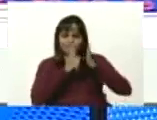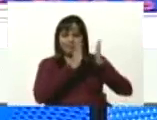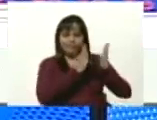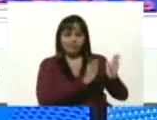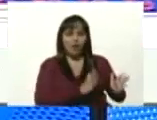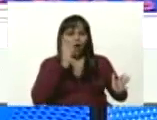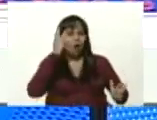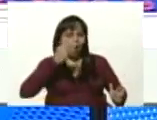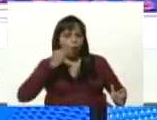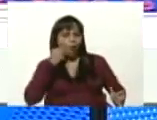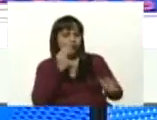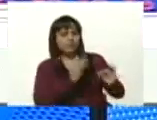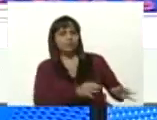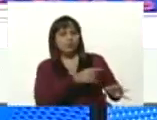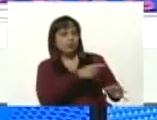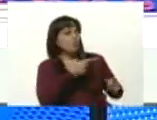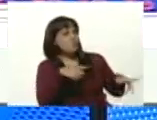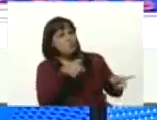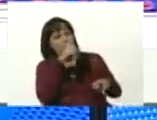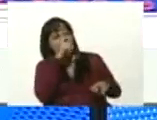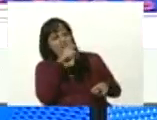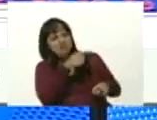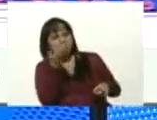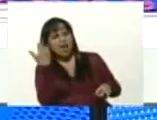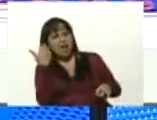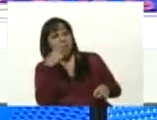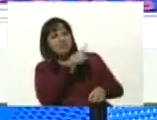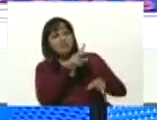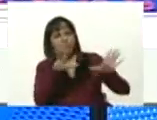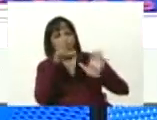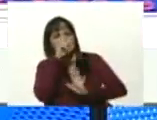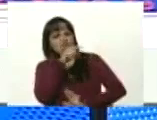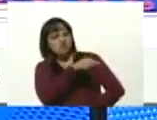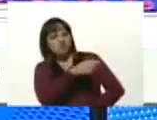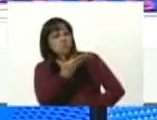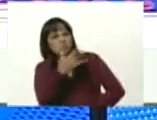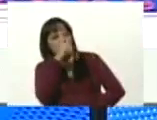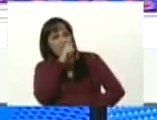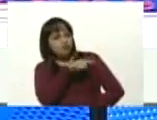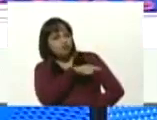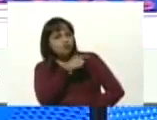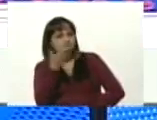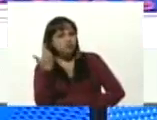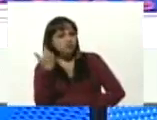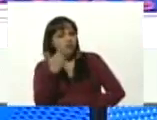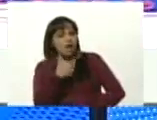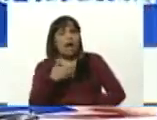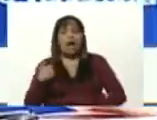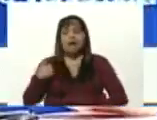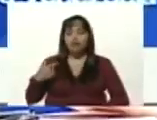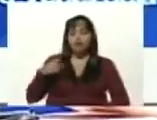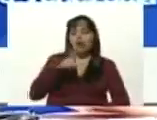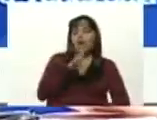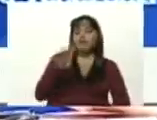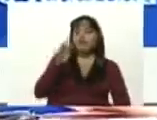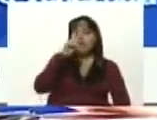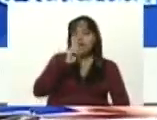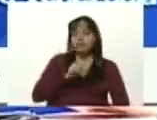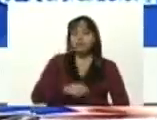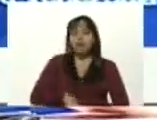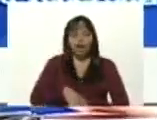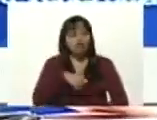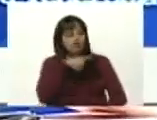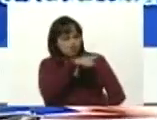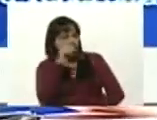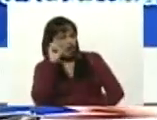joven seguramente, ¿qué edad tenías tú hace 18 años, Trumpis? Tenía 14 años. ¿Tú recuerdas